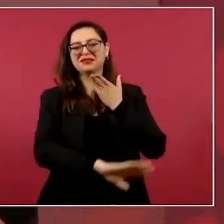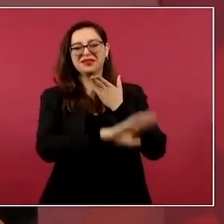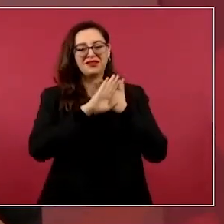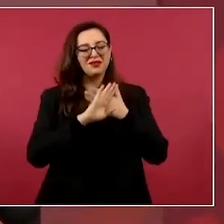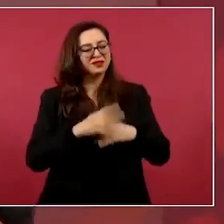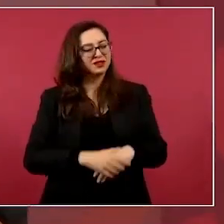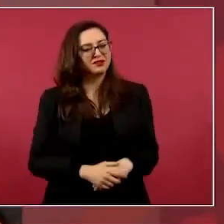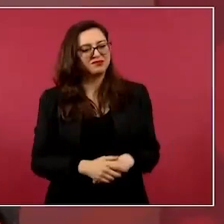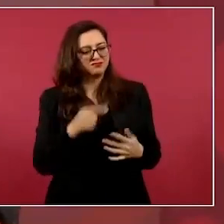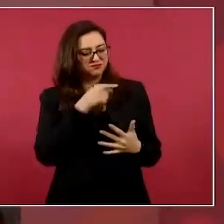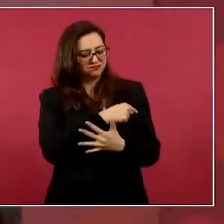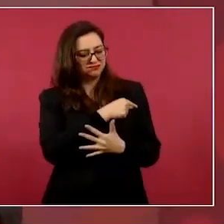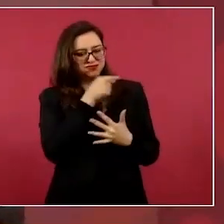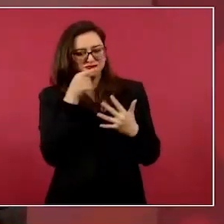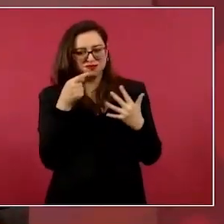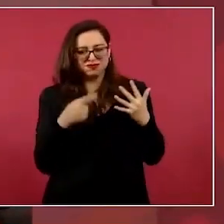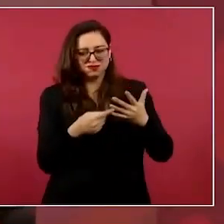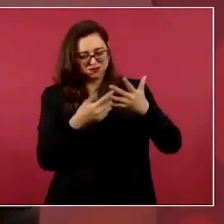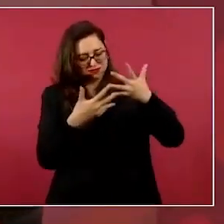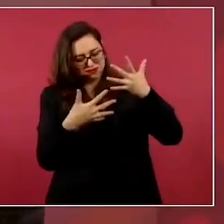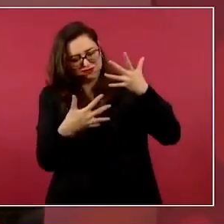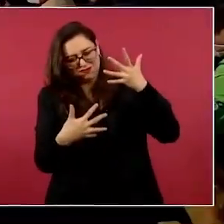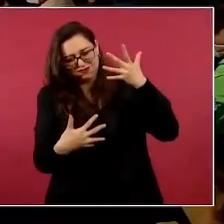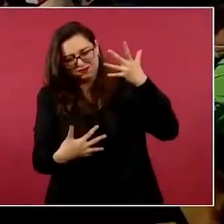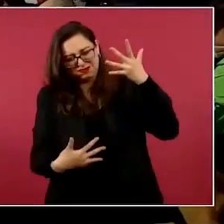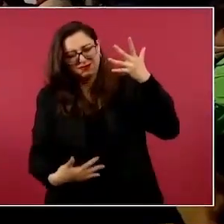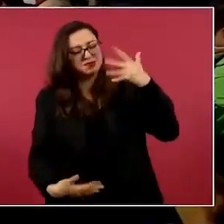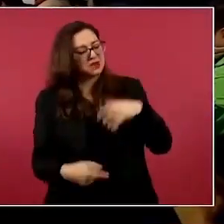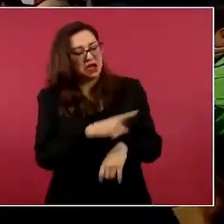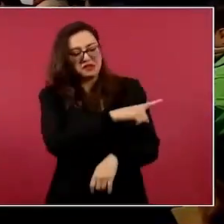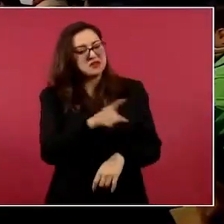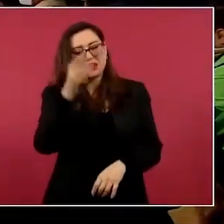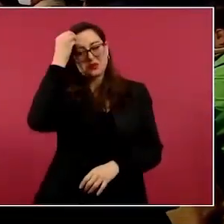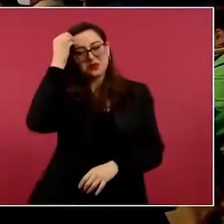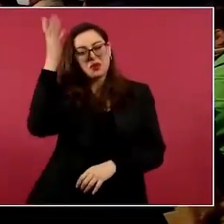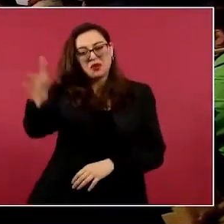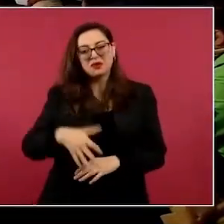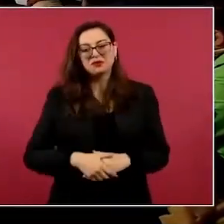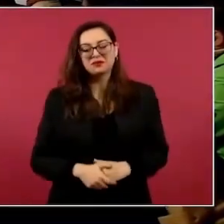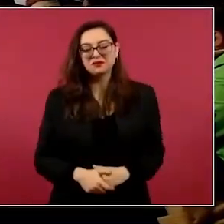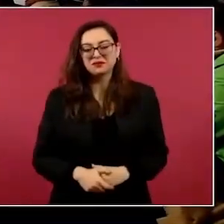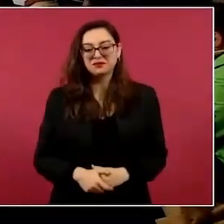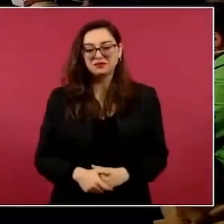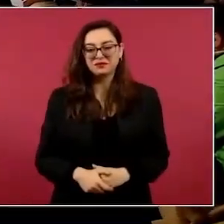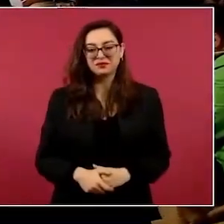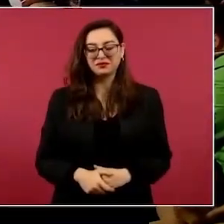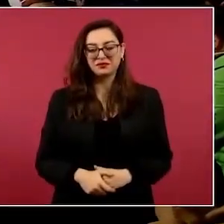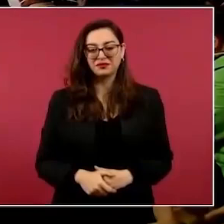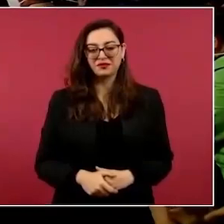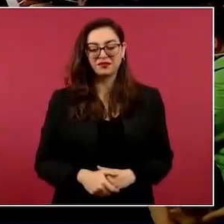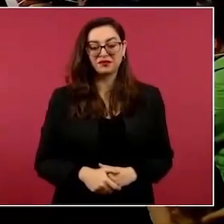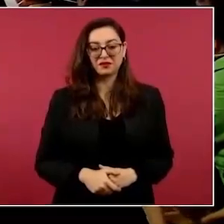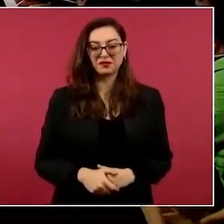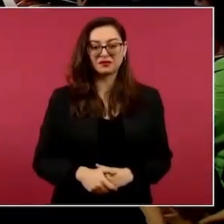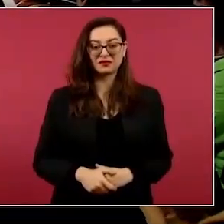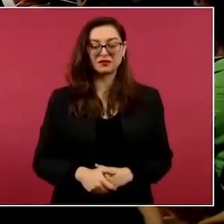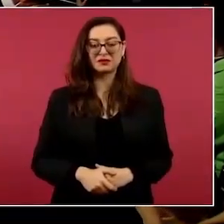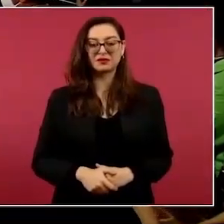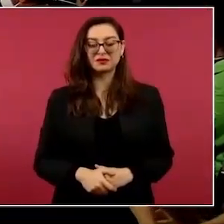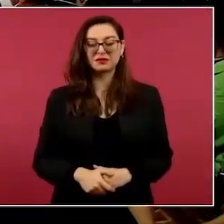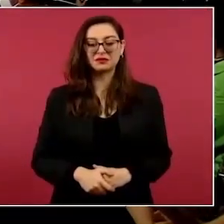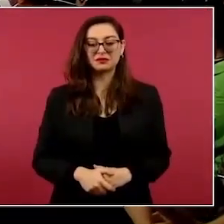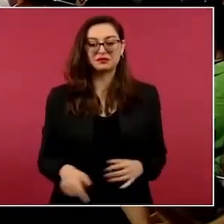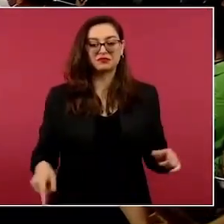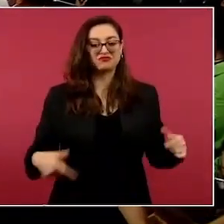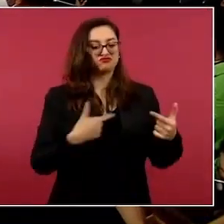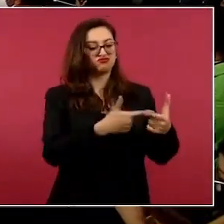Todo este grupo, que son de